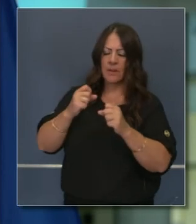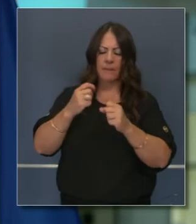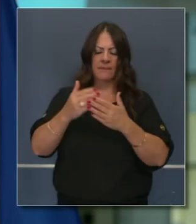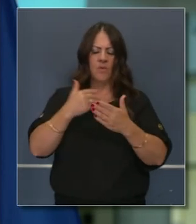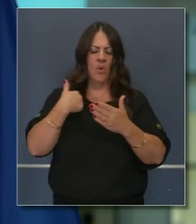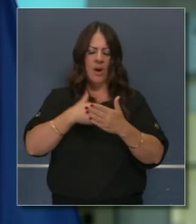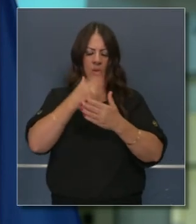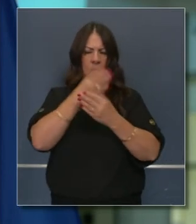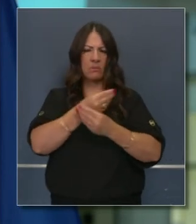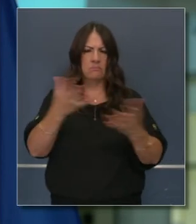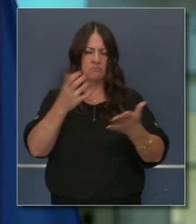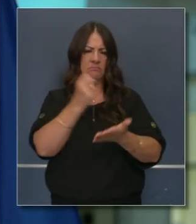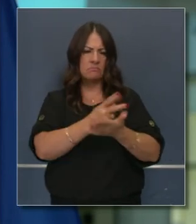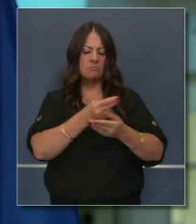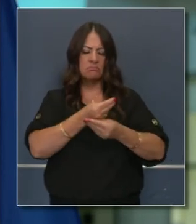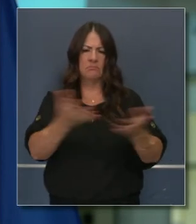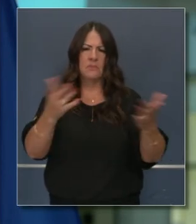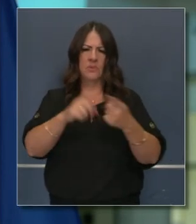planificación.